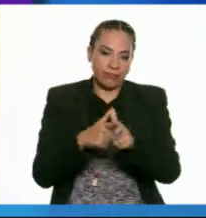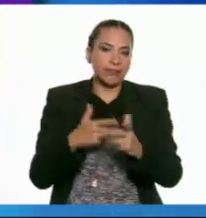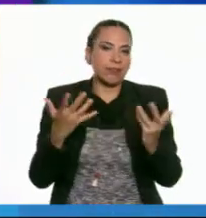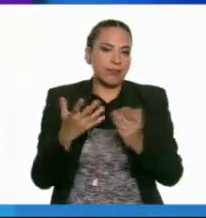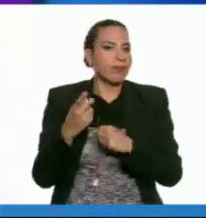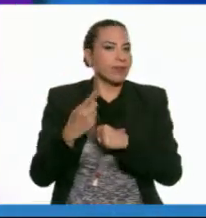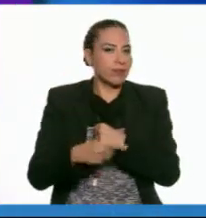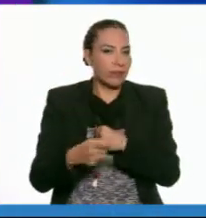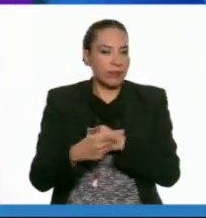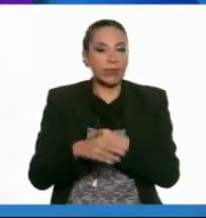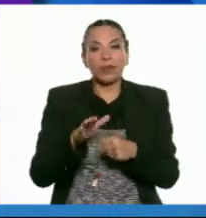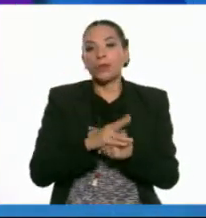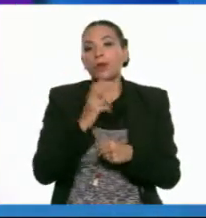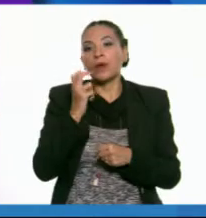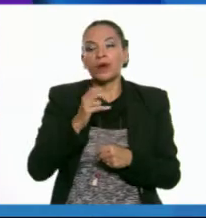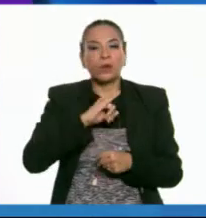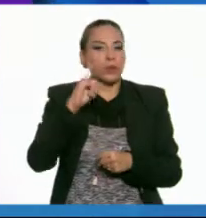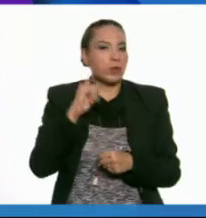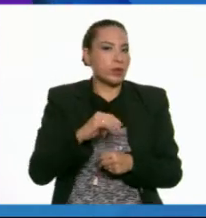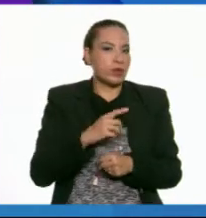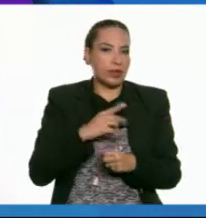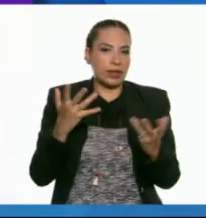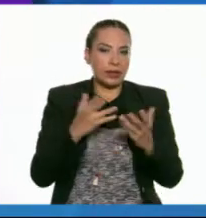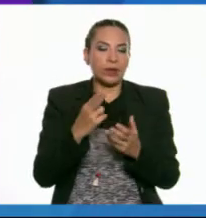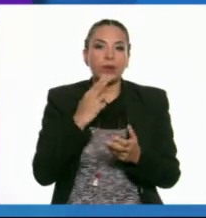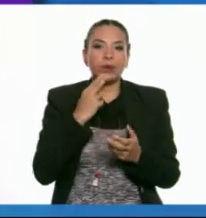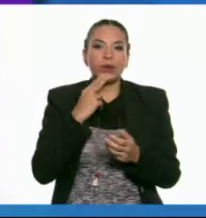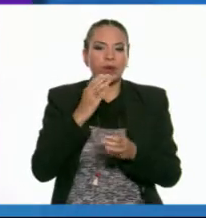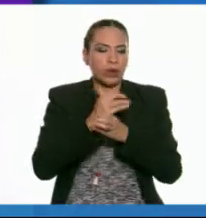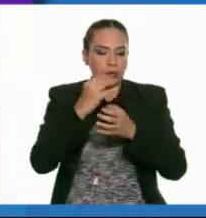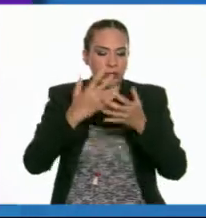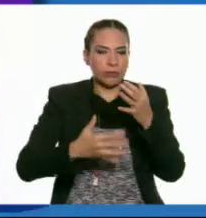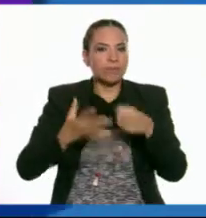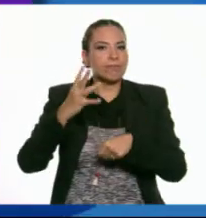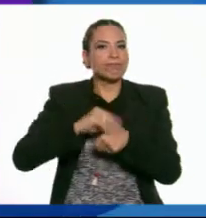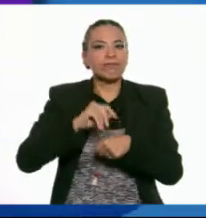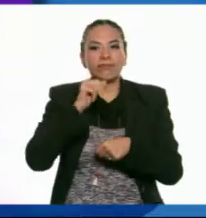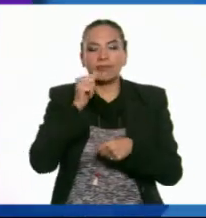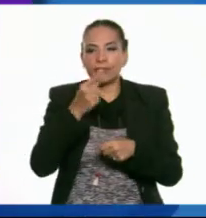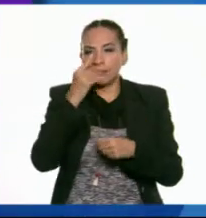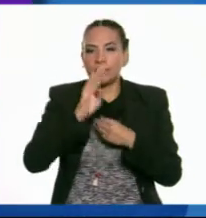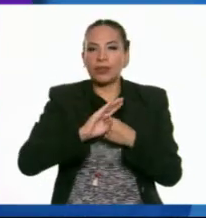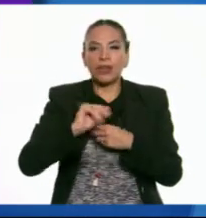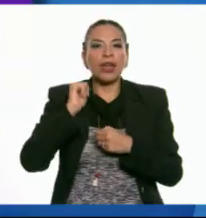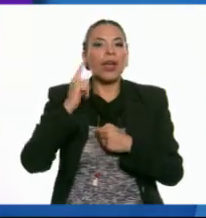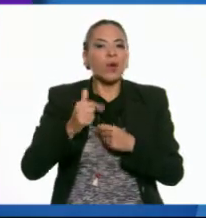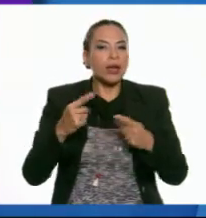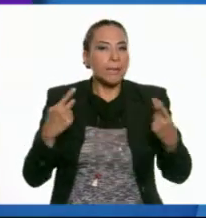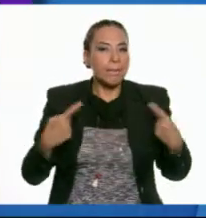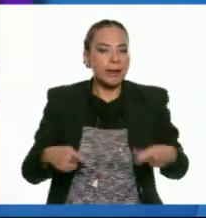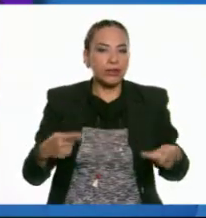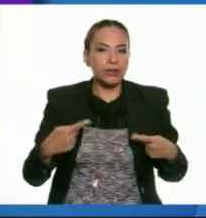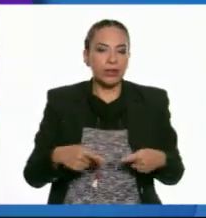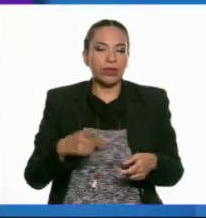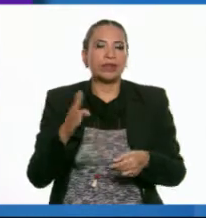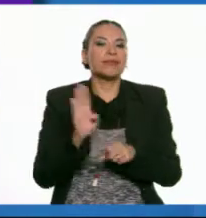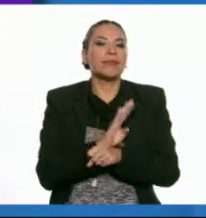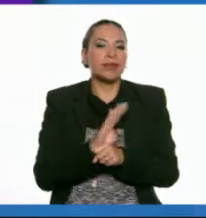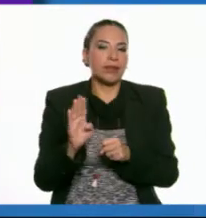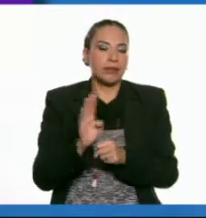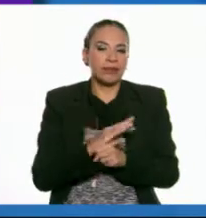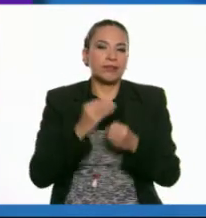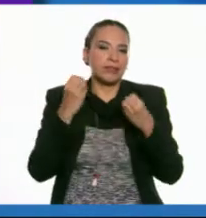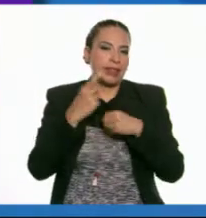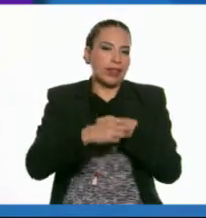haciendo daño. Es por ello que nunca debemos hacer uso de contenidos ilegales, lo cual evitará que algunas personas se beneficien